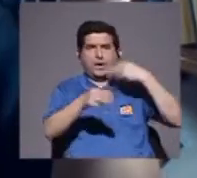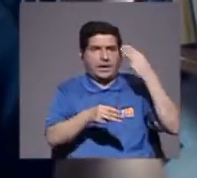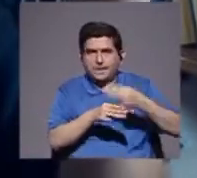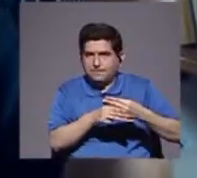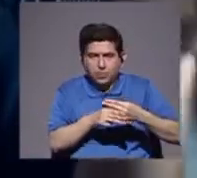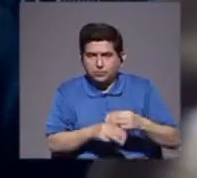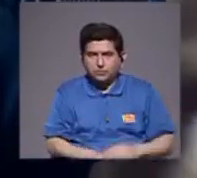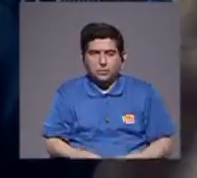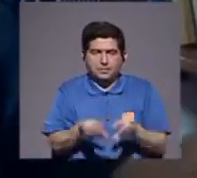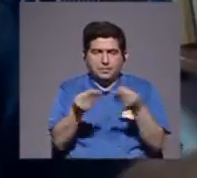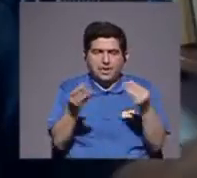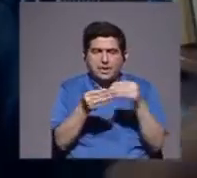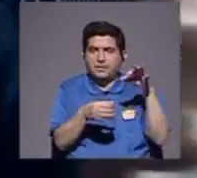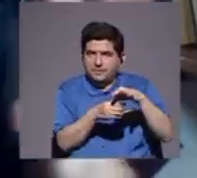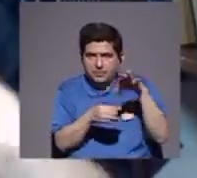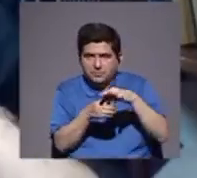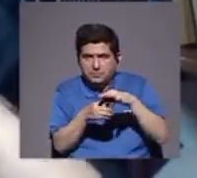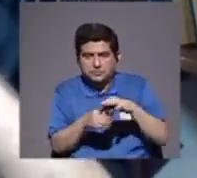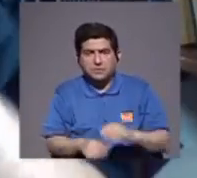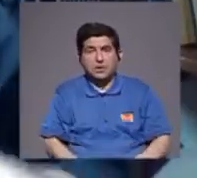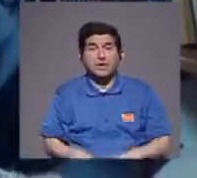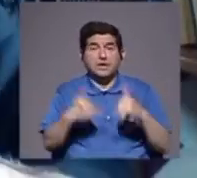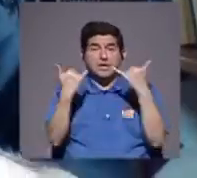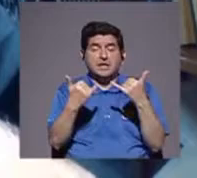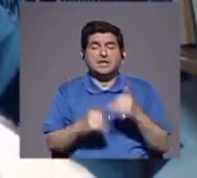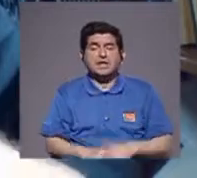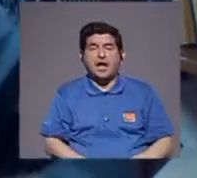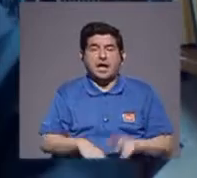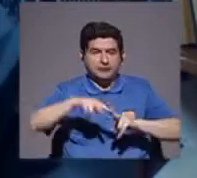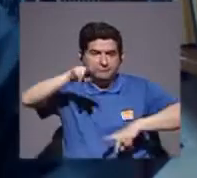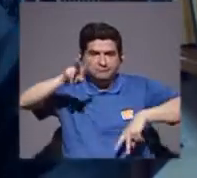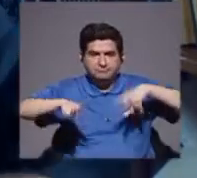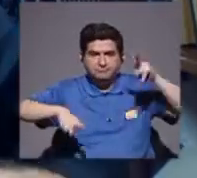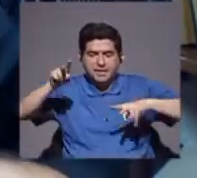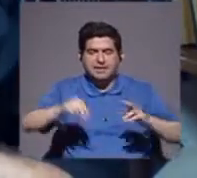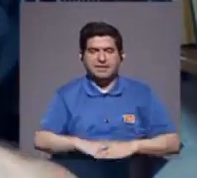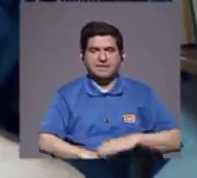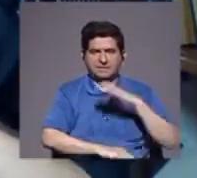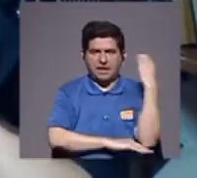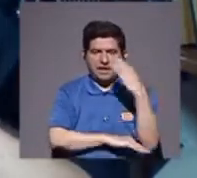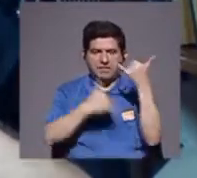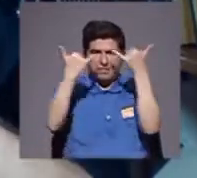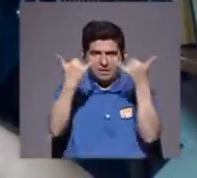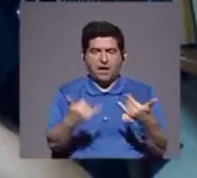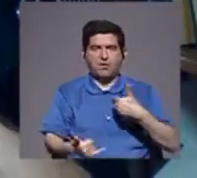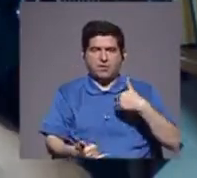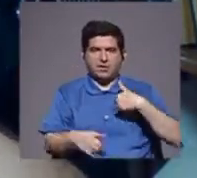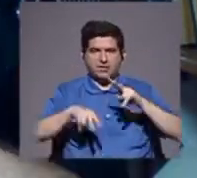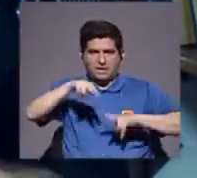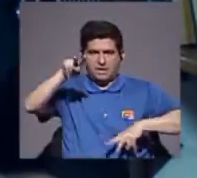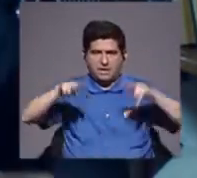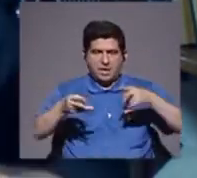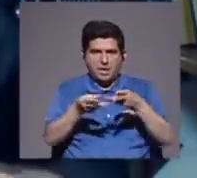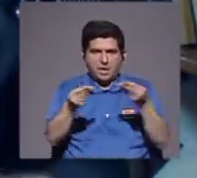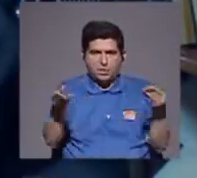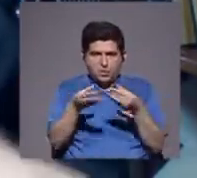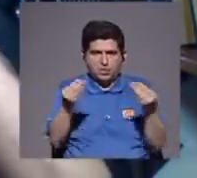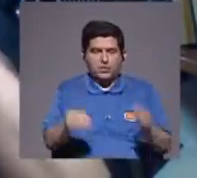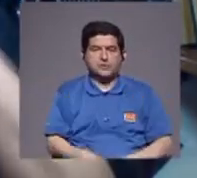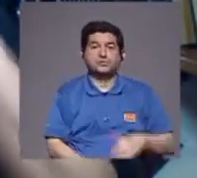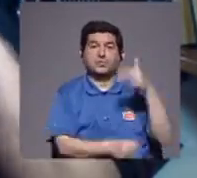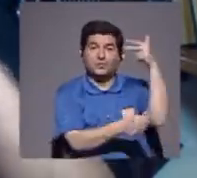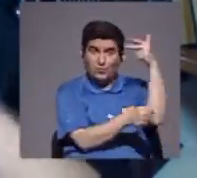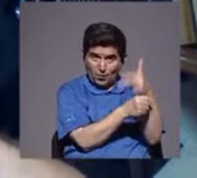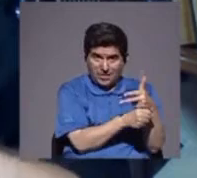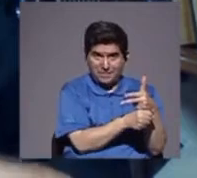en materia de producción agrícola, y, lograron variedades, en Colombia primero, y ahora tenemos variedades, en producción, en Guatemala,